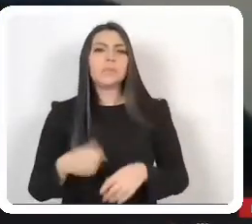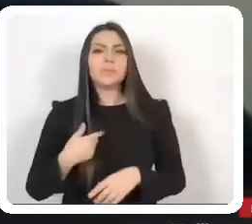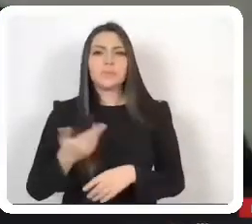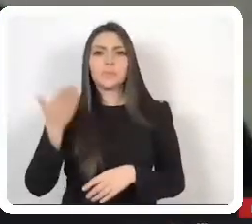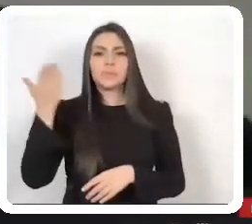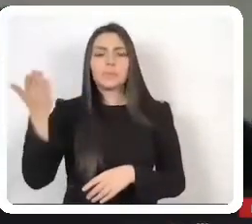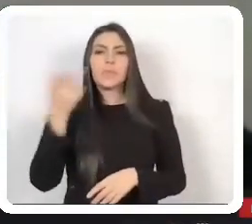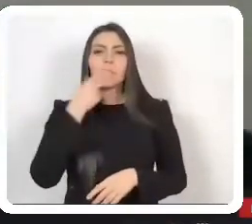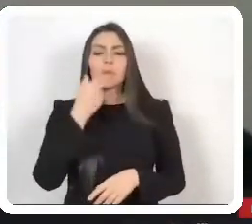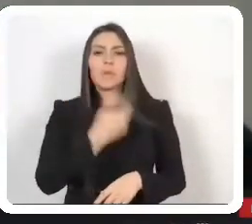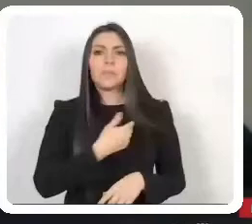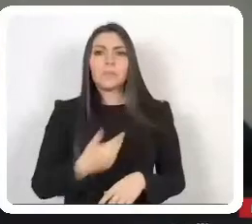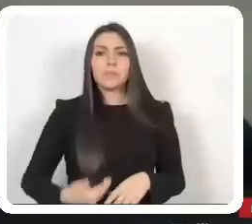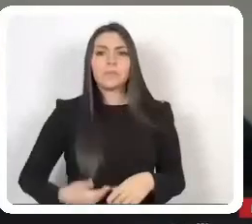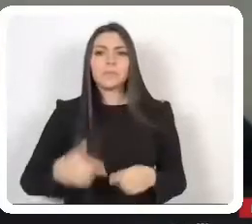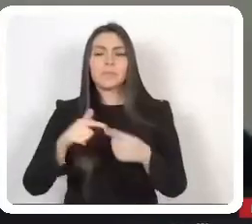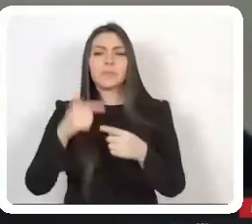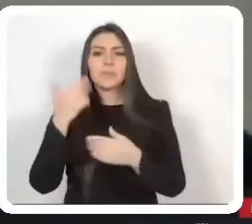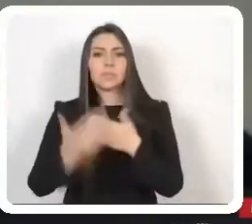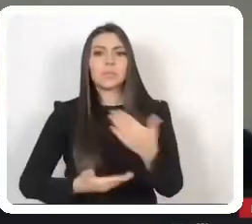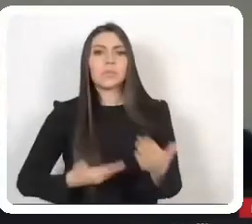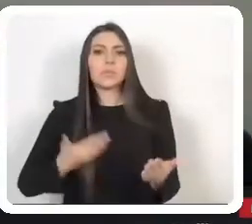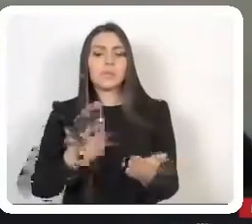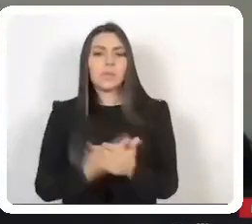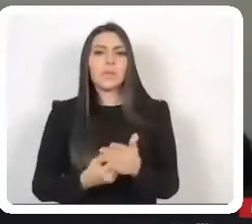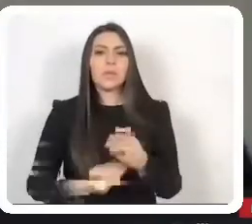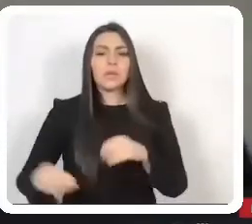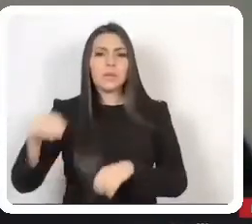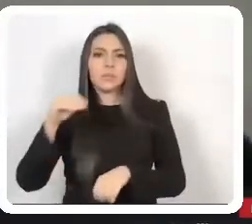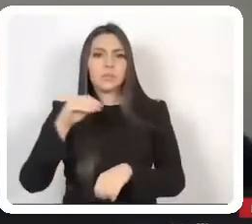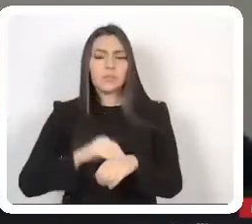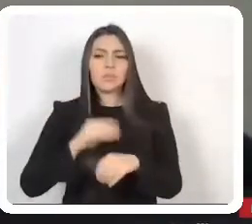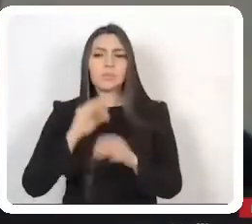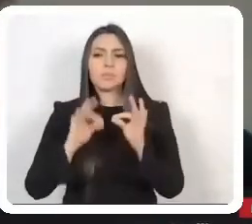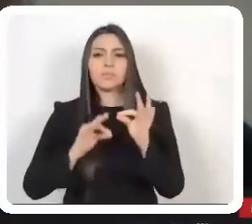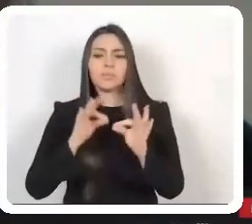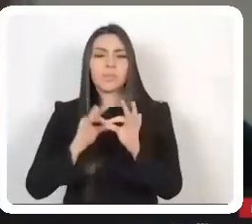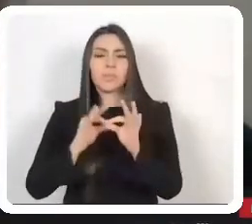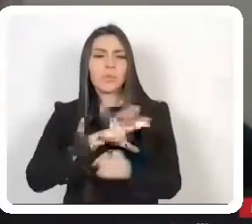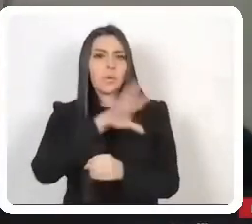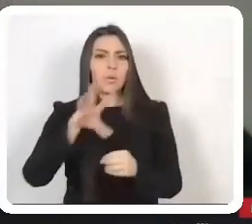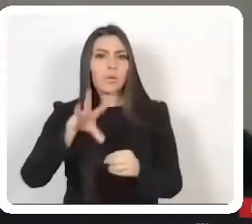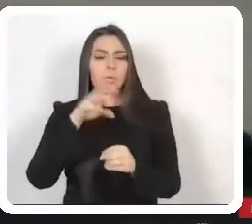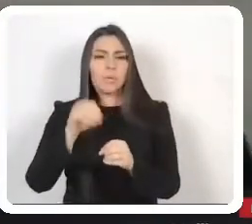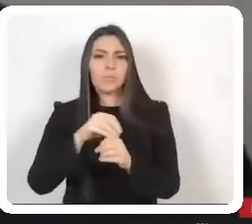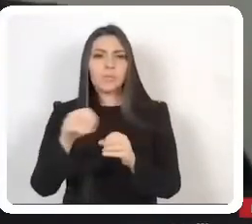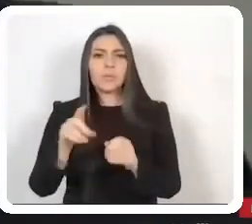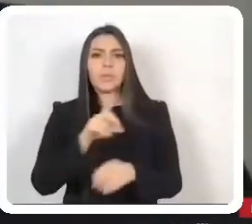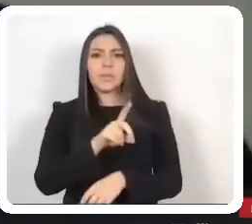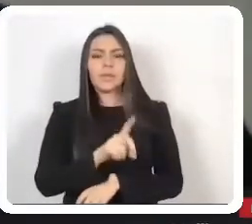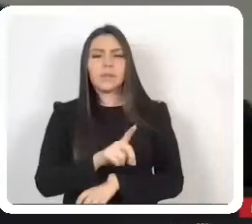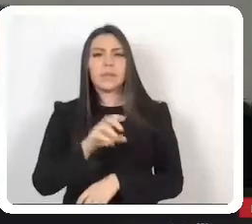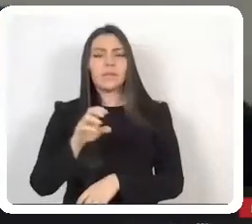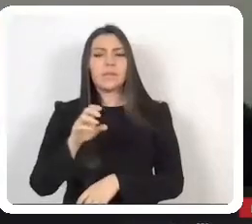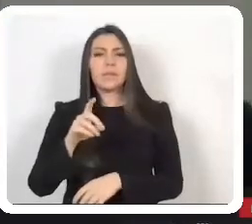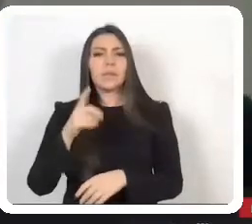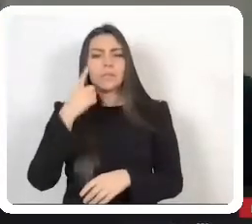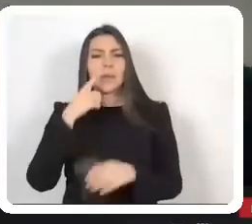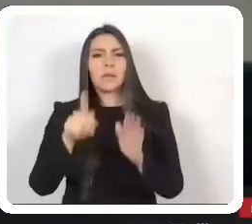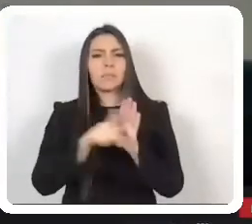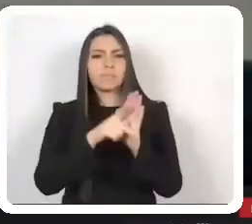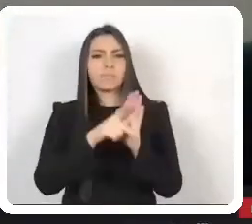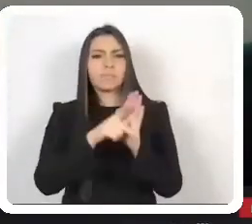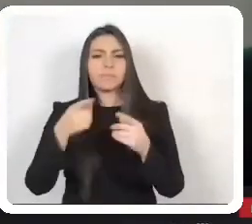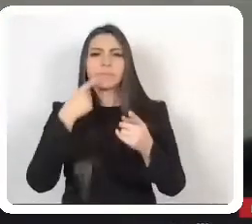al presidente que la presente iniciativa se incluya de manera íntegra al diario de los debates. Y quiero aprovechar